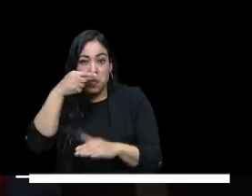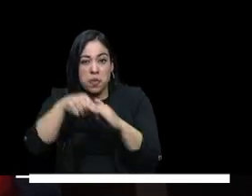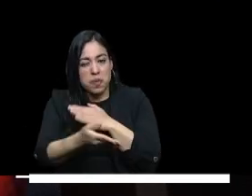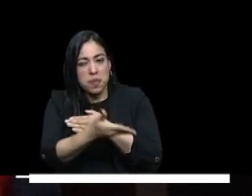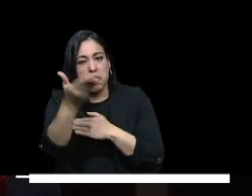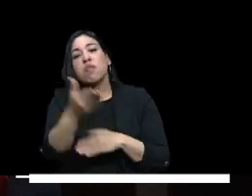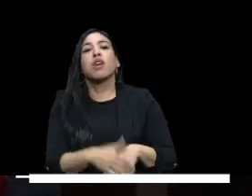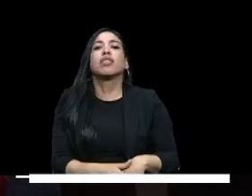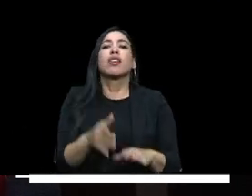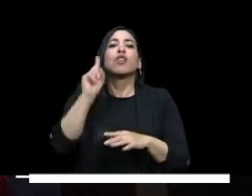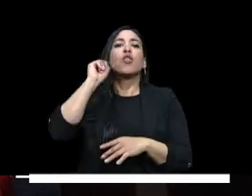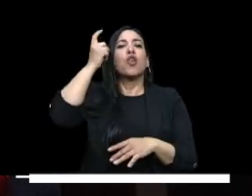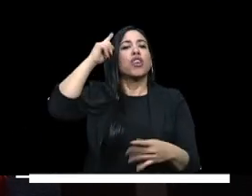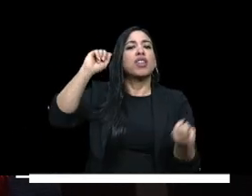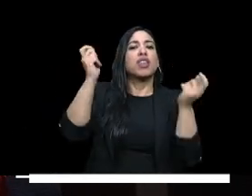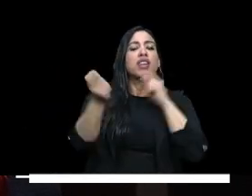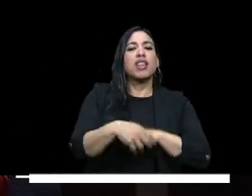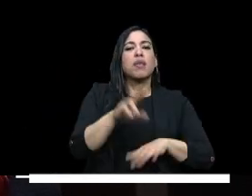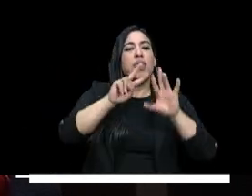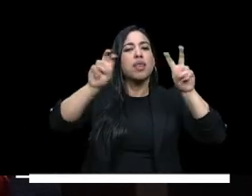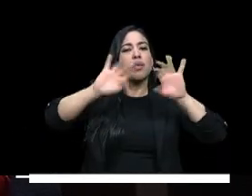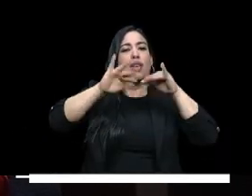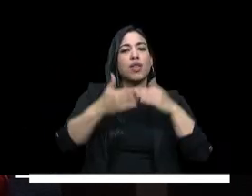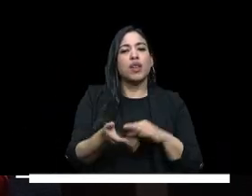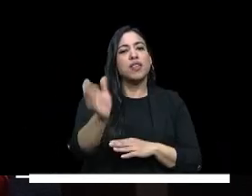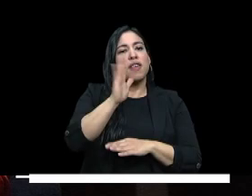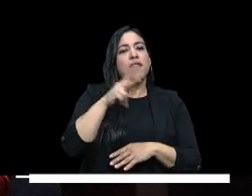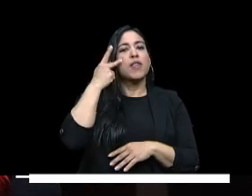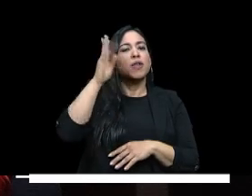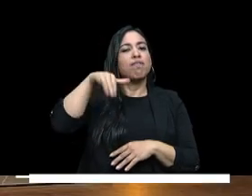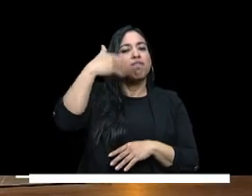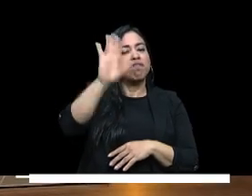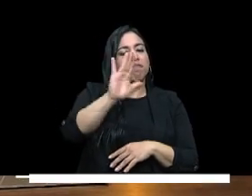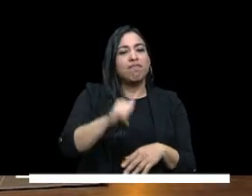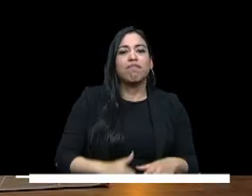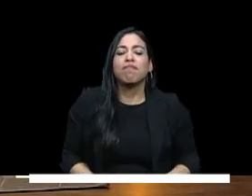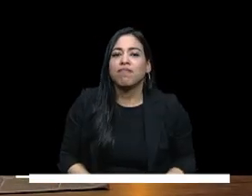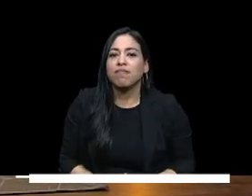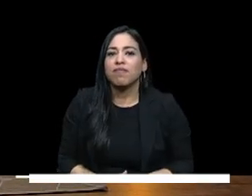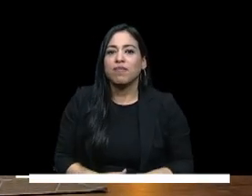pues este es el gobierno del cambio en la educación hasta una próxima oportunidad